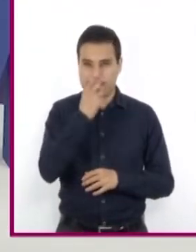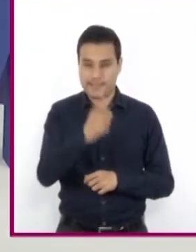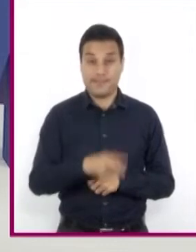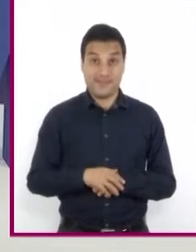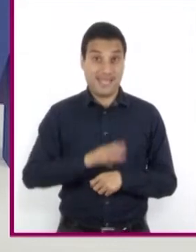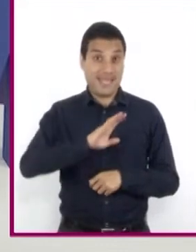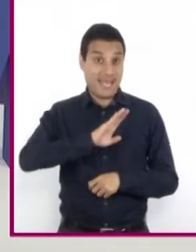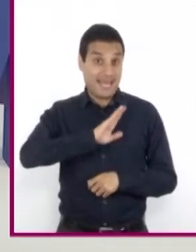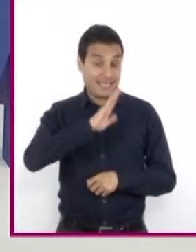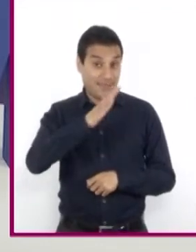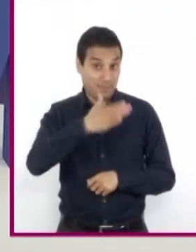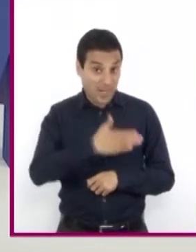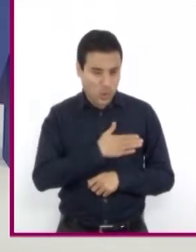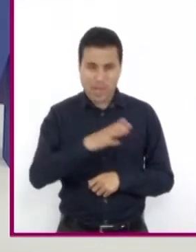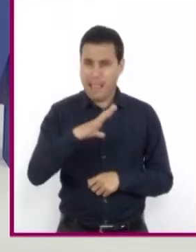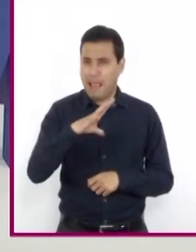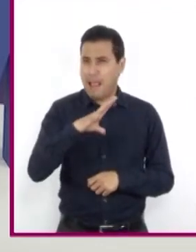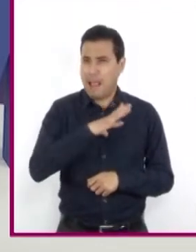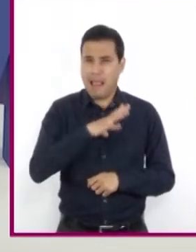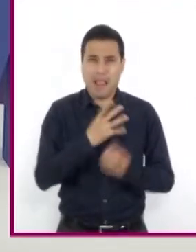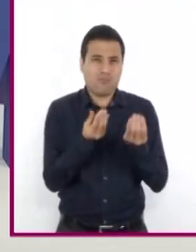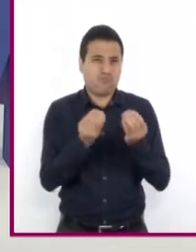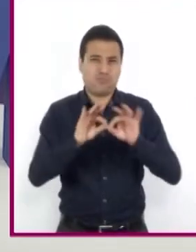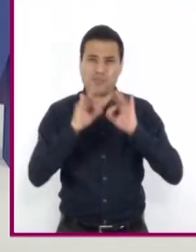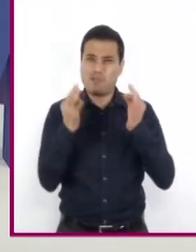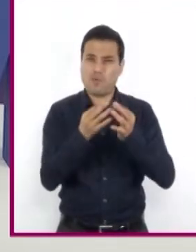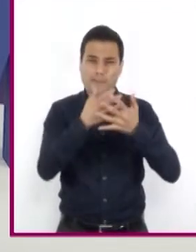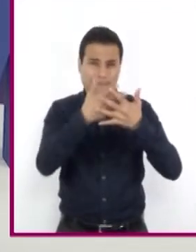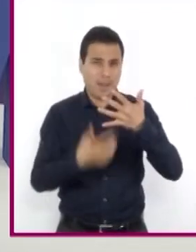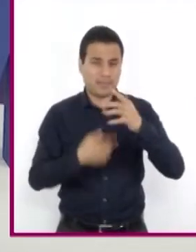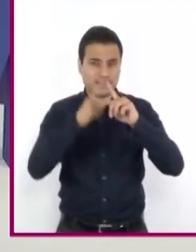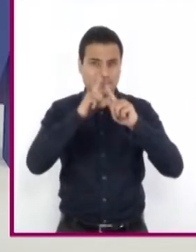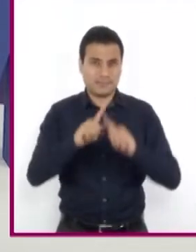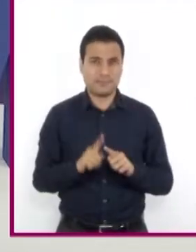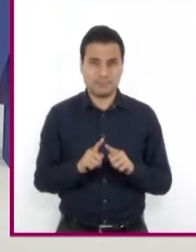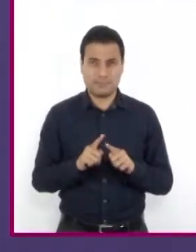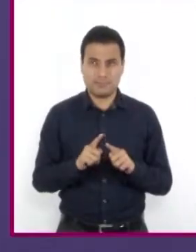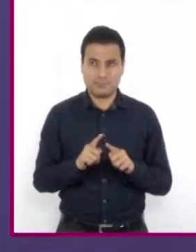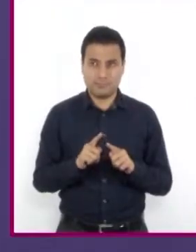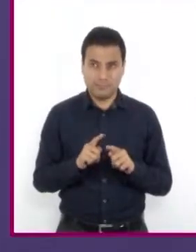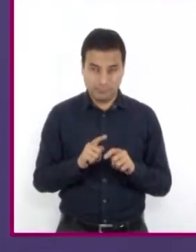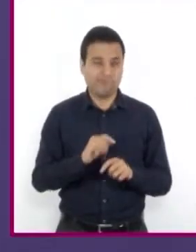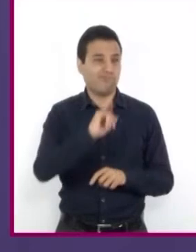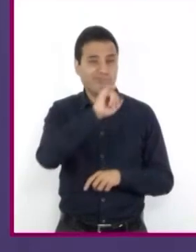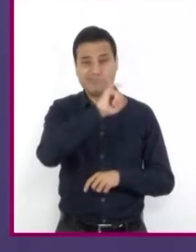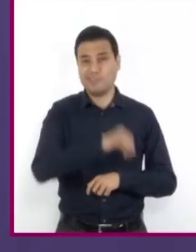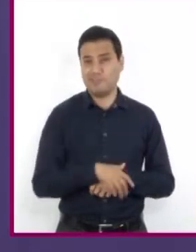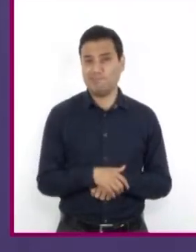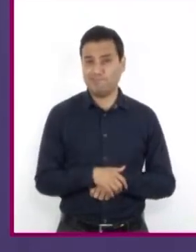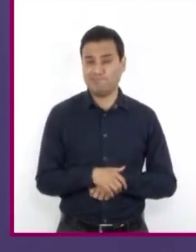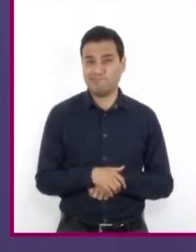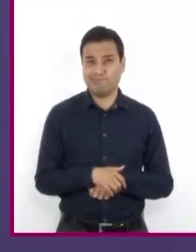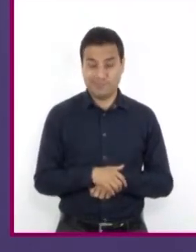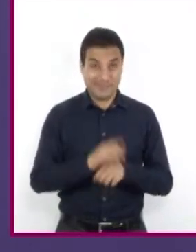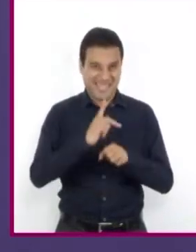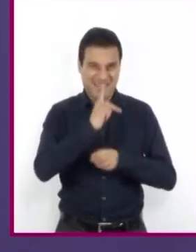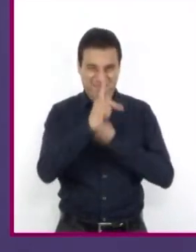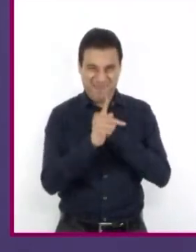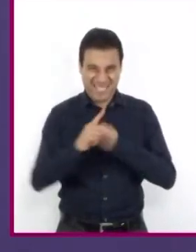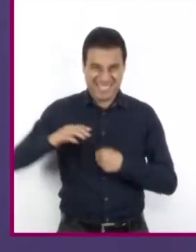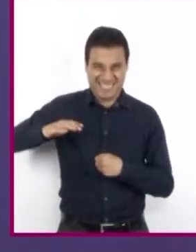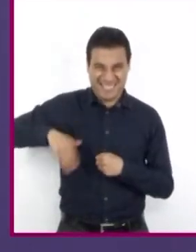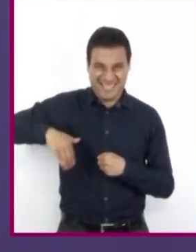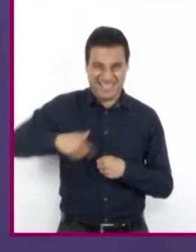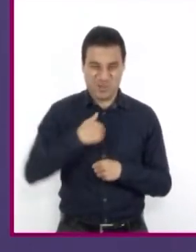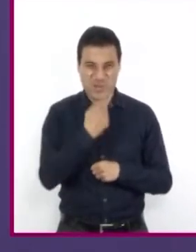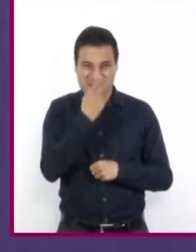hay una pluralidad y originalidad del lenguaje? Así es. En los países que mencionamos existe